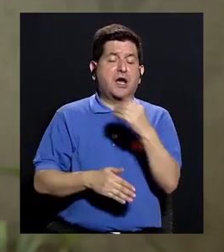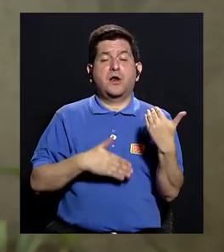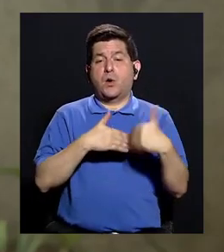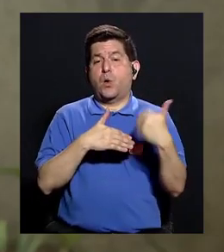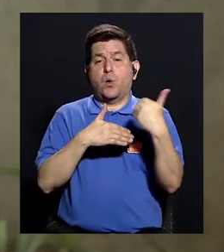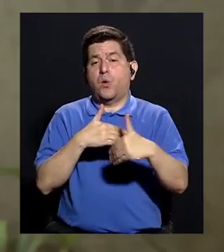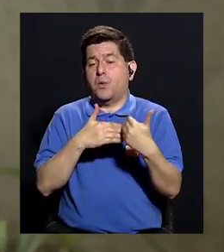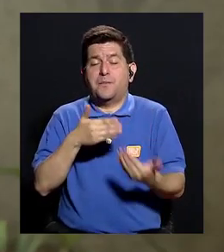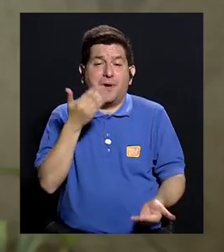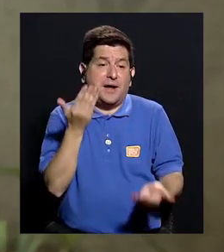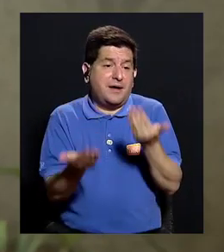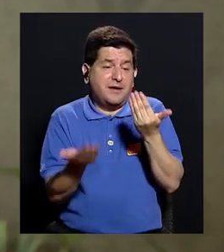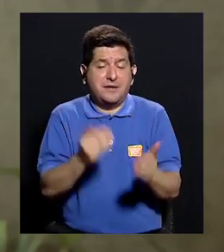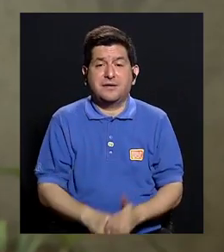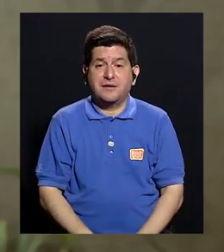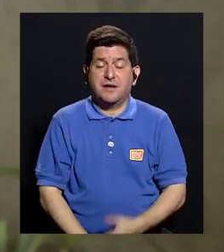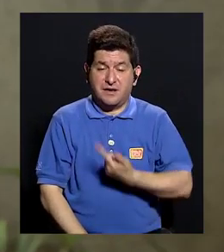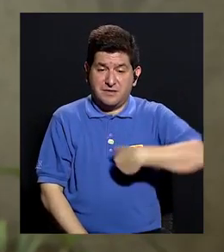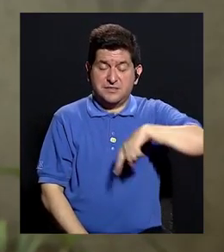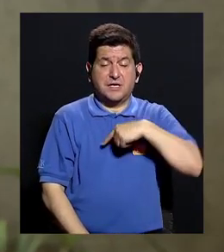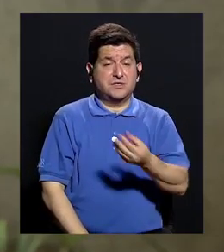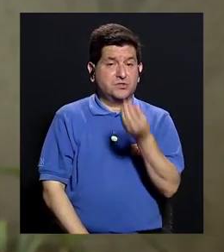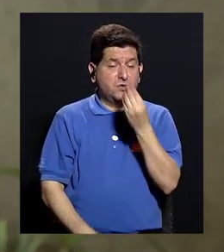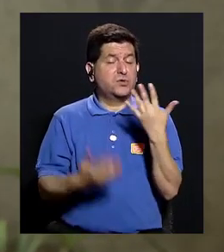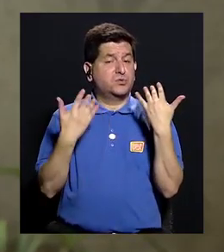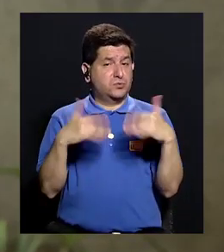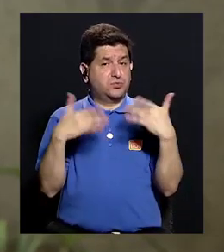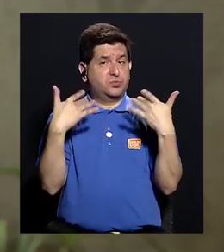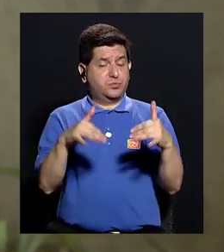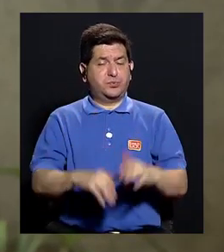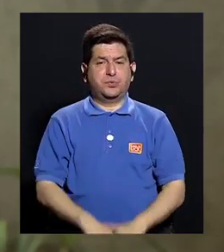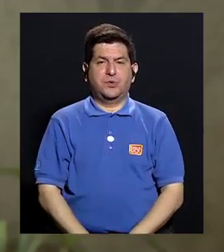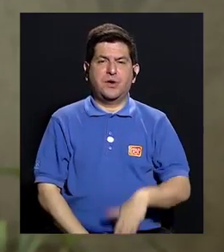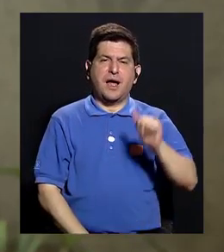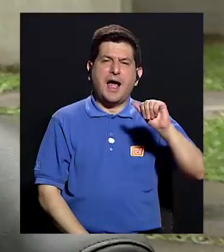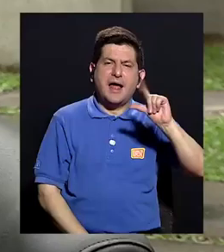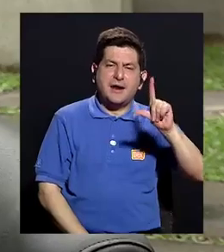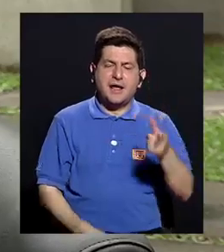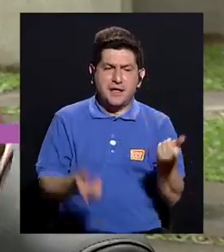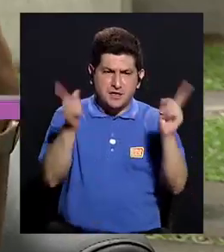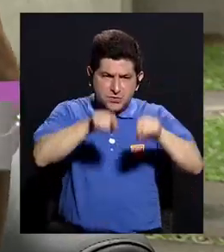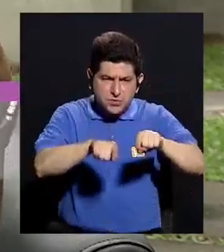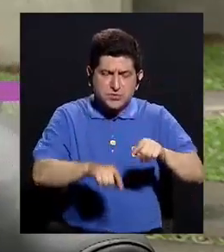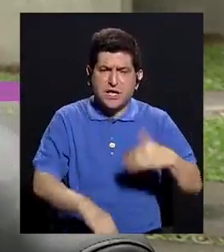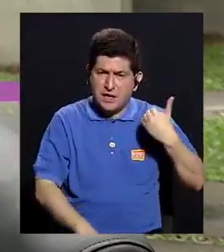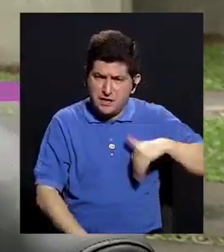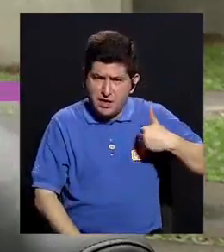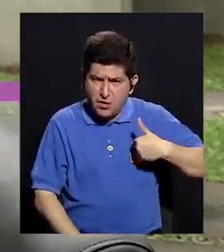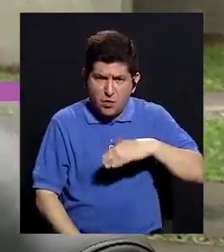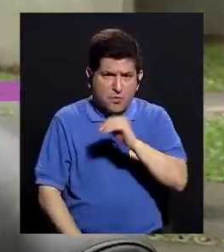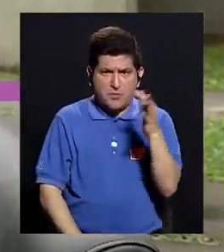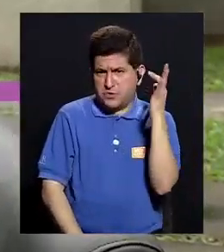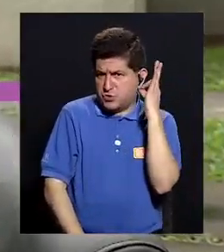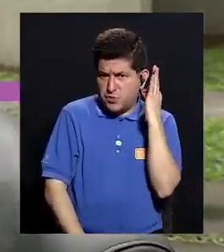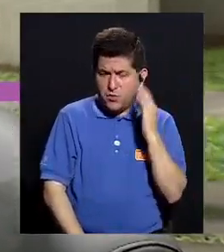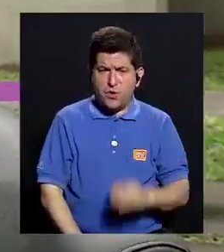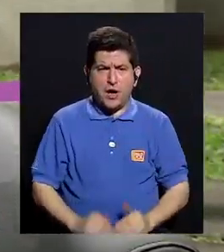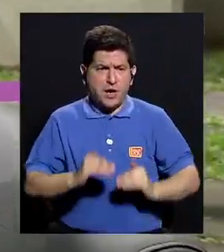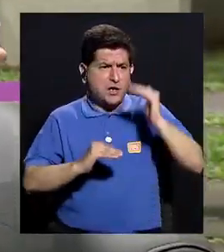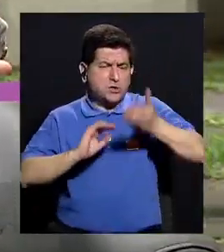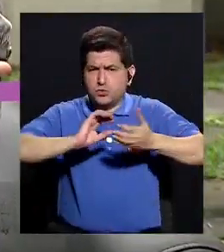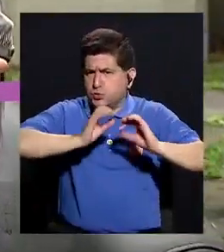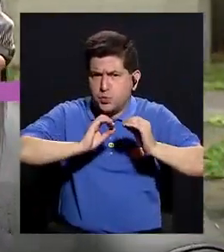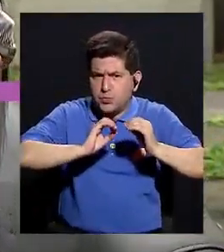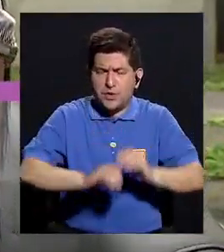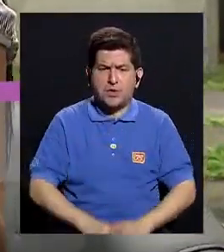o el pan que tanto comemos, ¿verdad? Ana Lorena, ¿se presenta en hombres o en mujeres con mayor